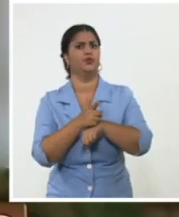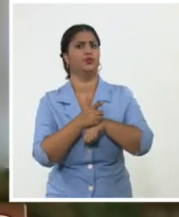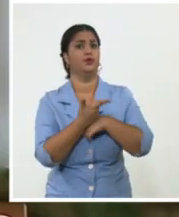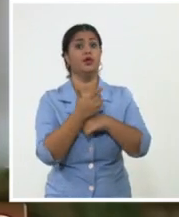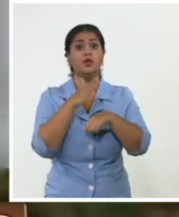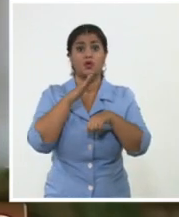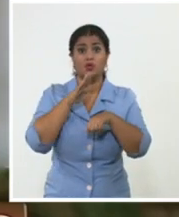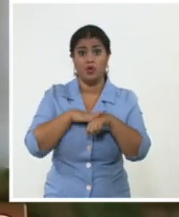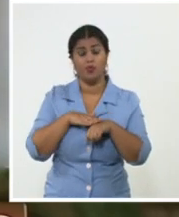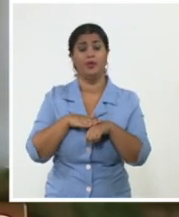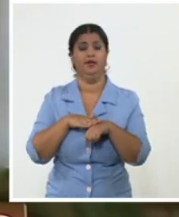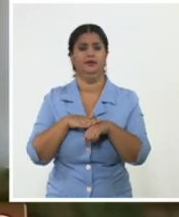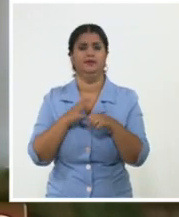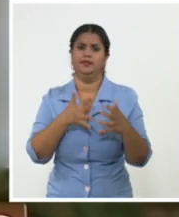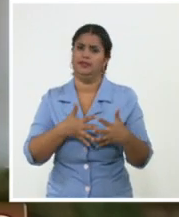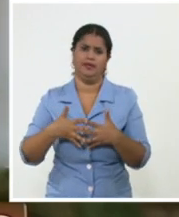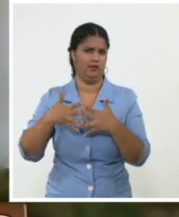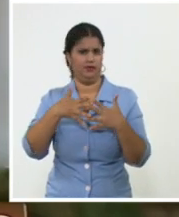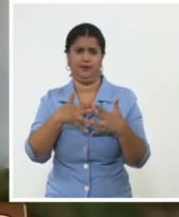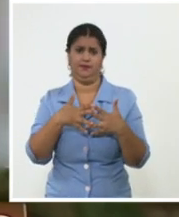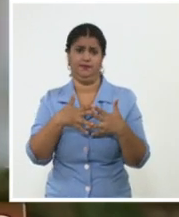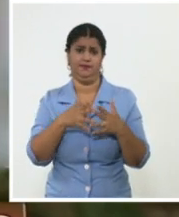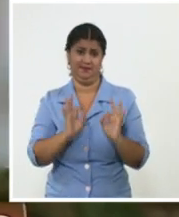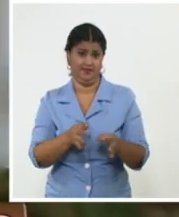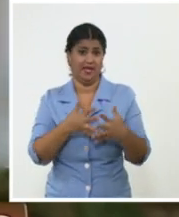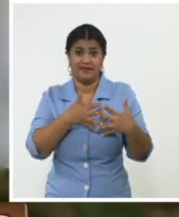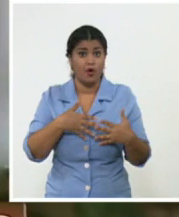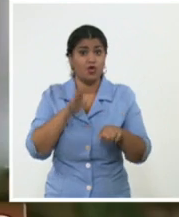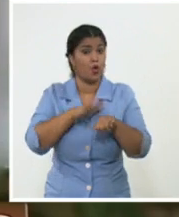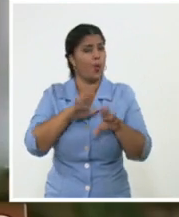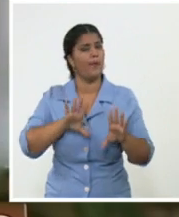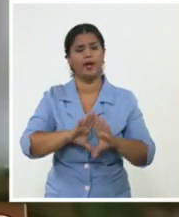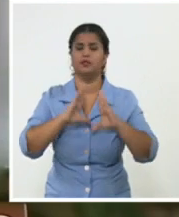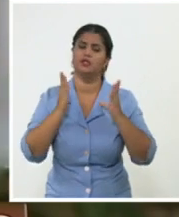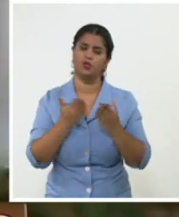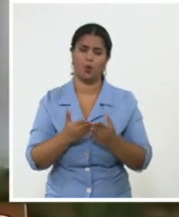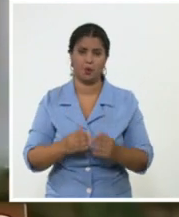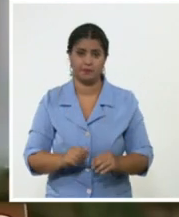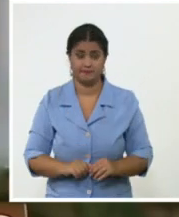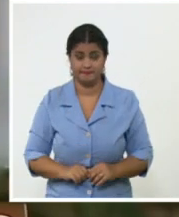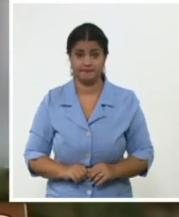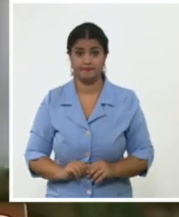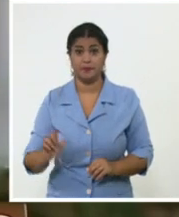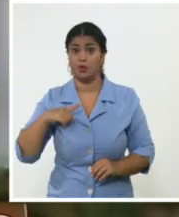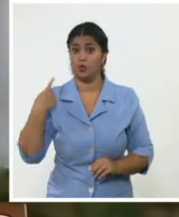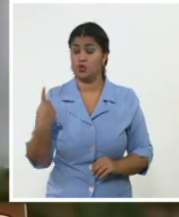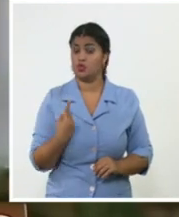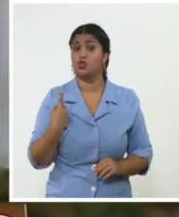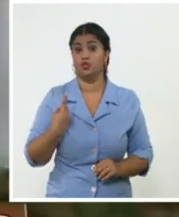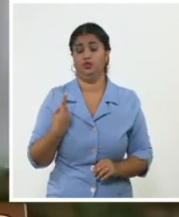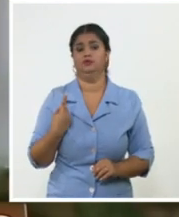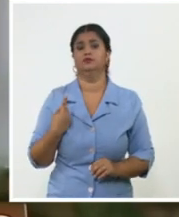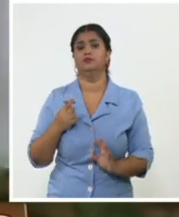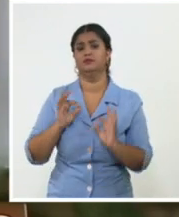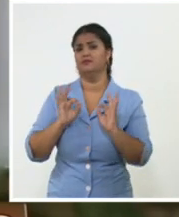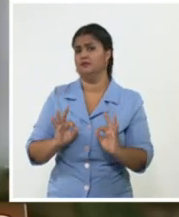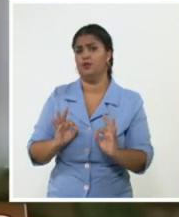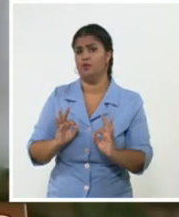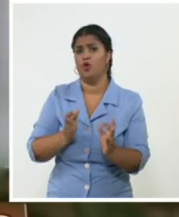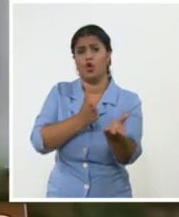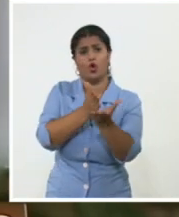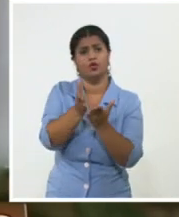política del imperialismo yanqui contra Cuba, que trató de aprovechar este momento